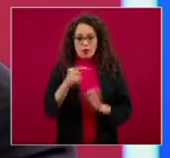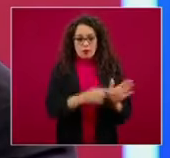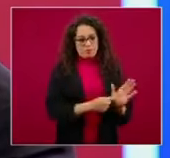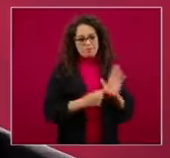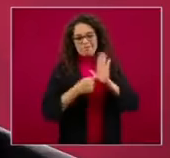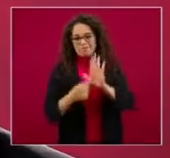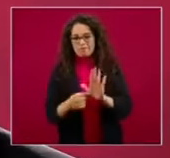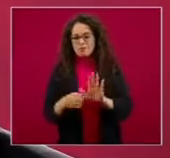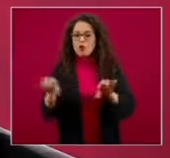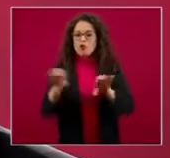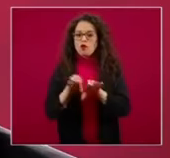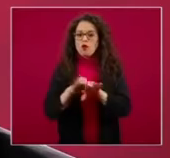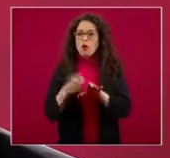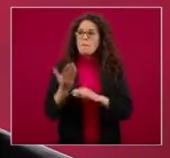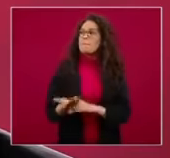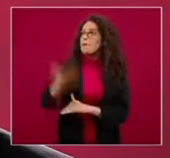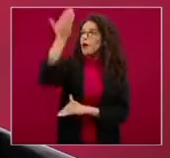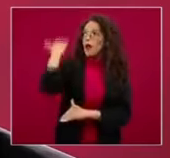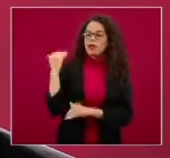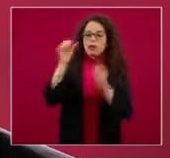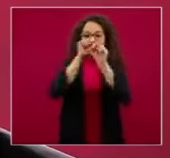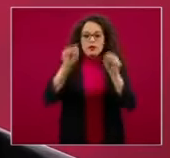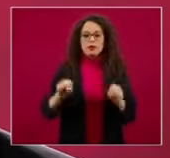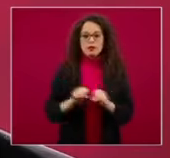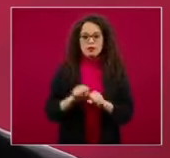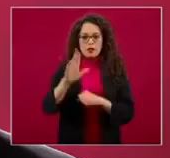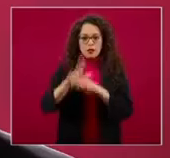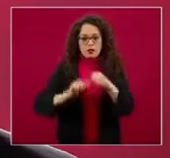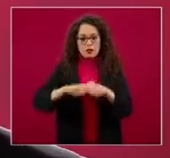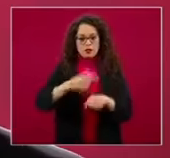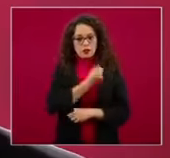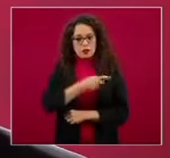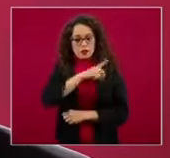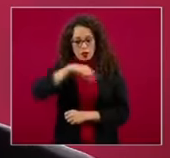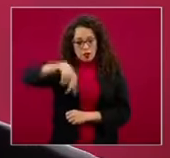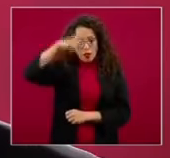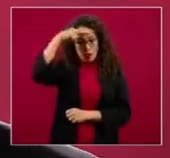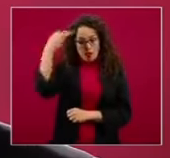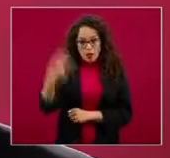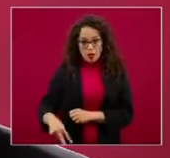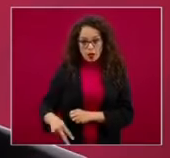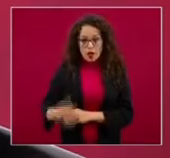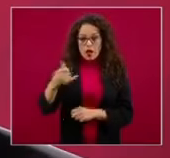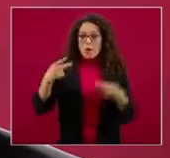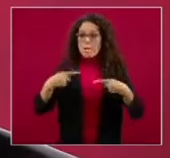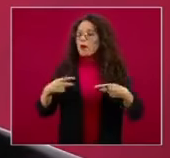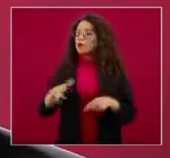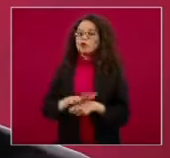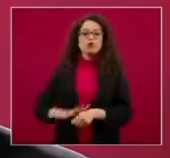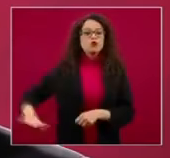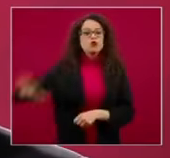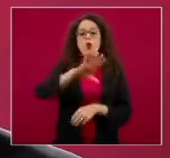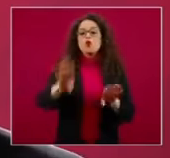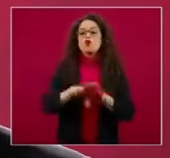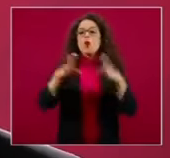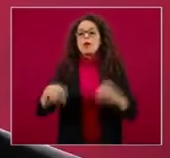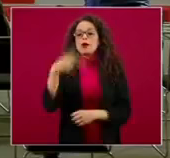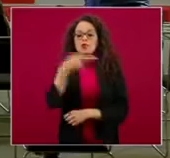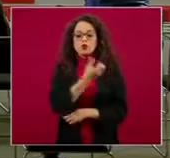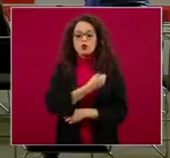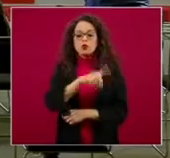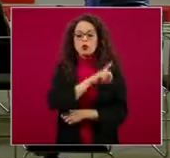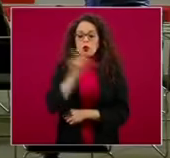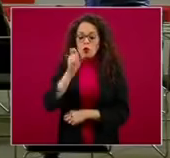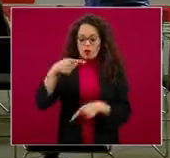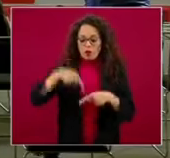cómo estaba el Sistema Nacional de Salud de México y cómo estaba el estado de salud de la población mexicana al inicio de este